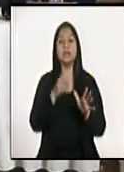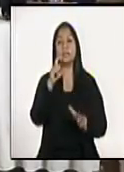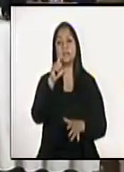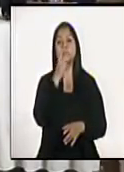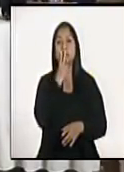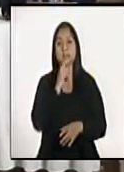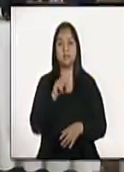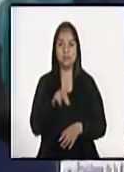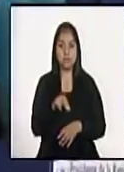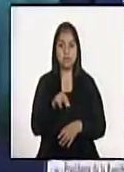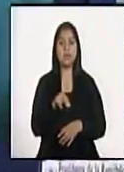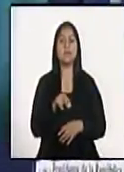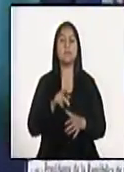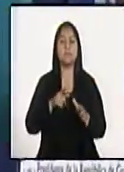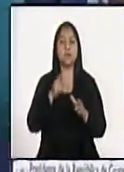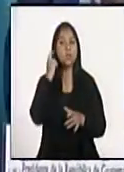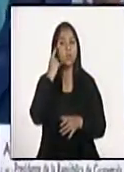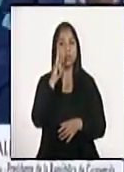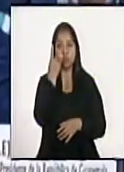Gustavo Mancuro.